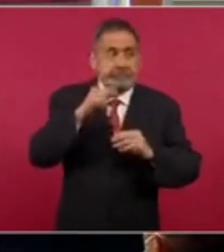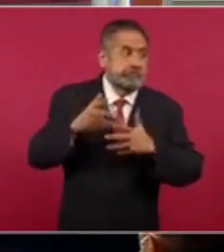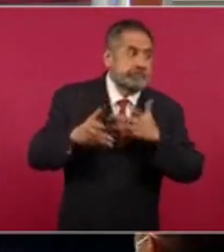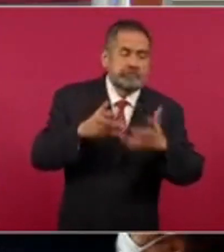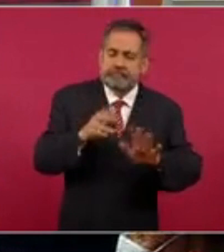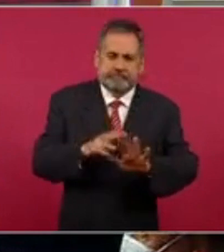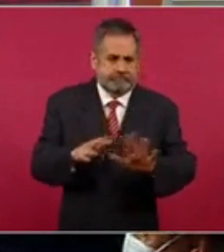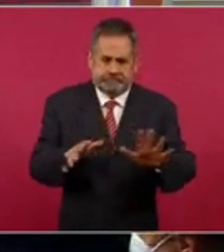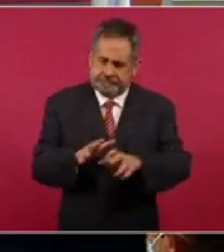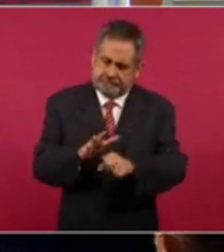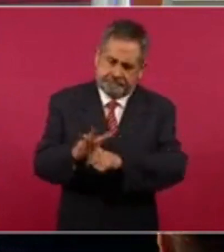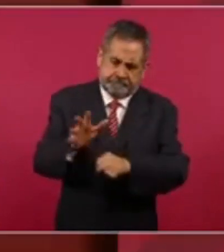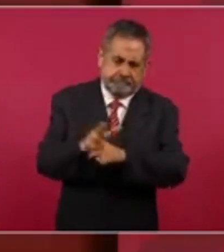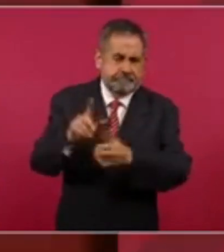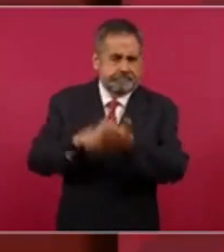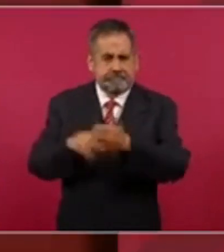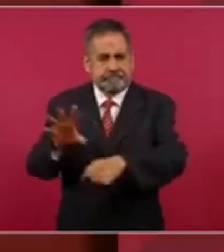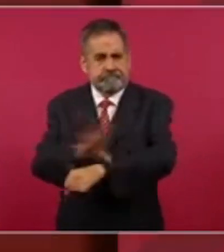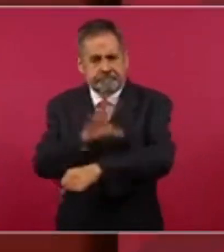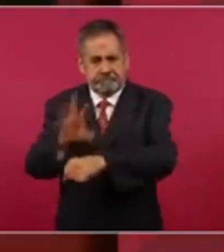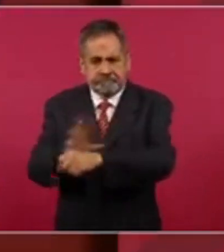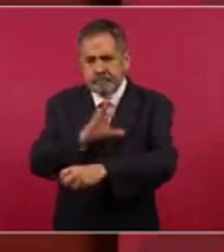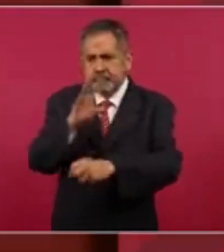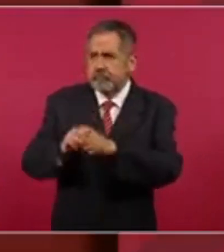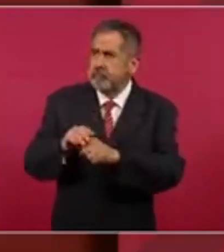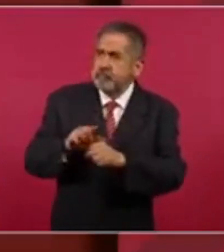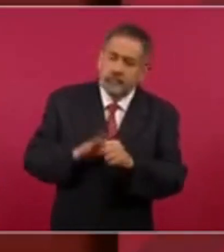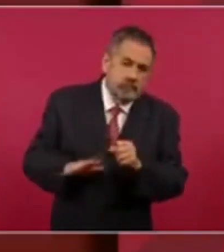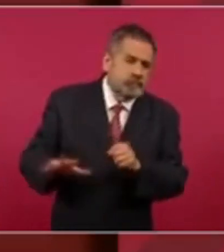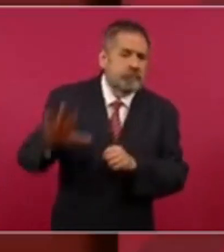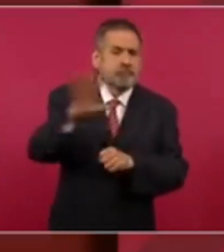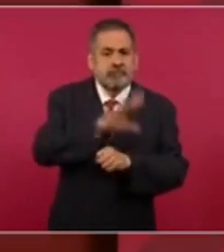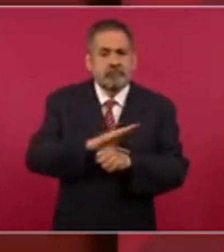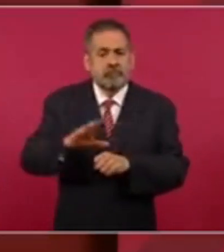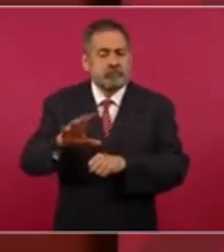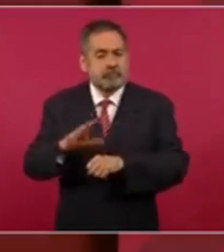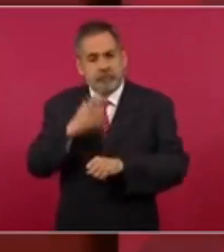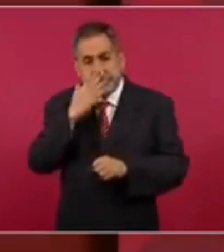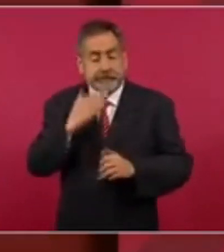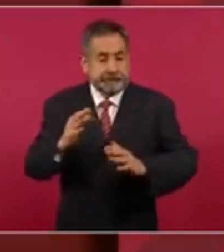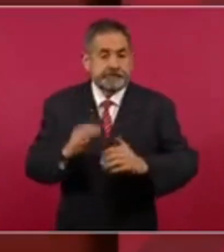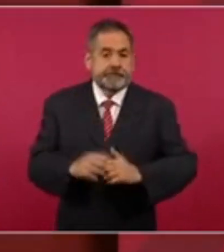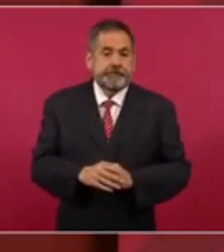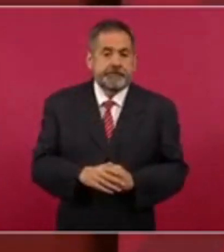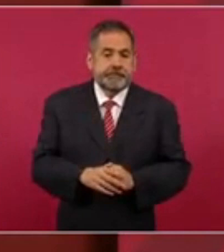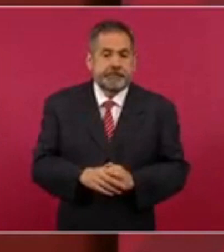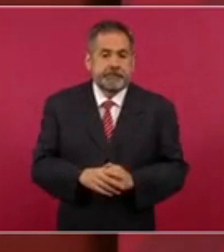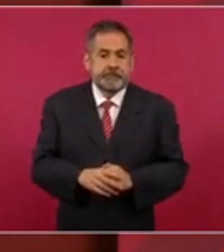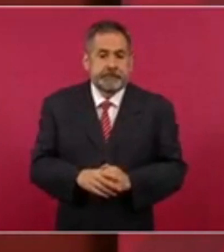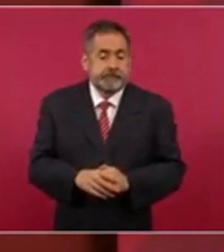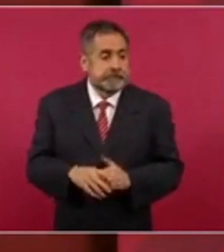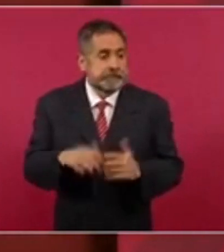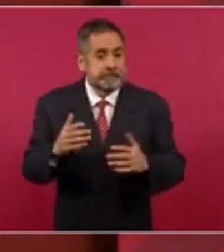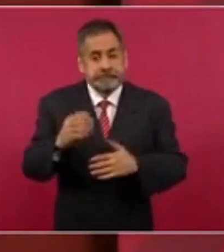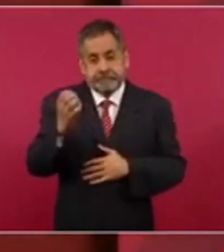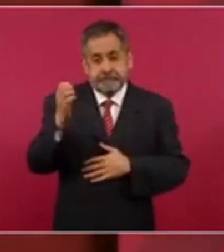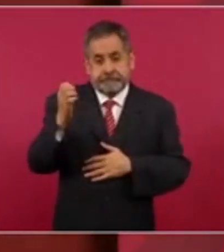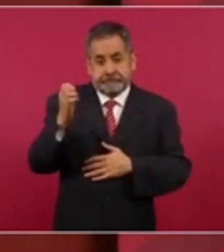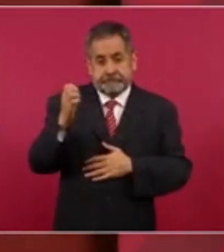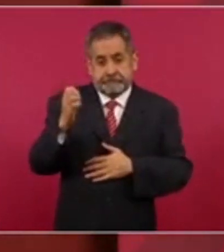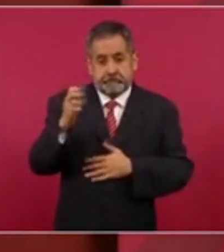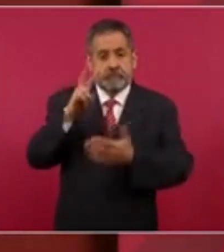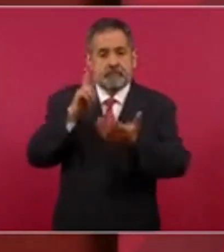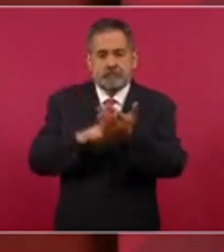energía eléctrica en toda la región. Pero si es enero del